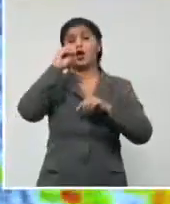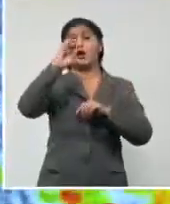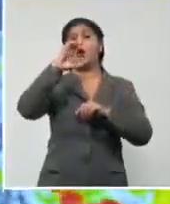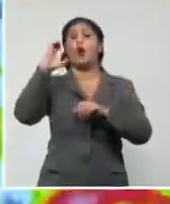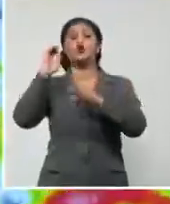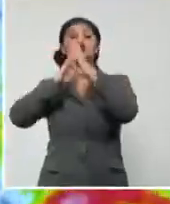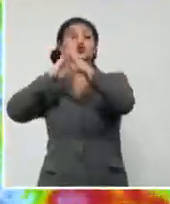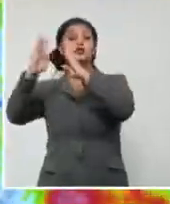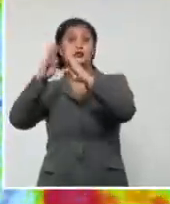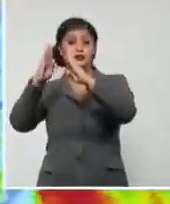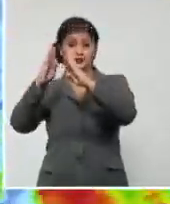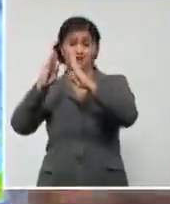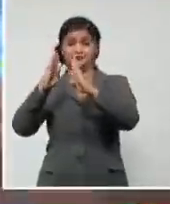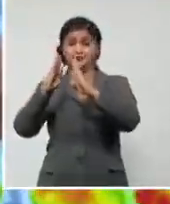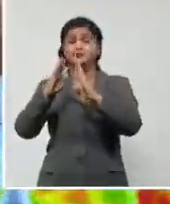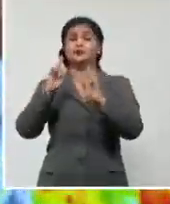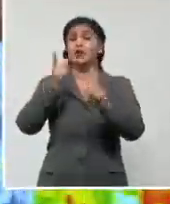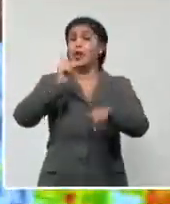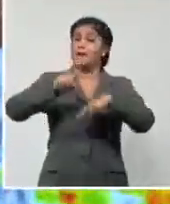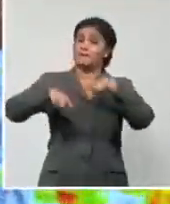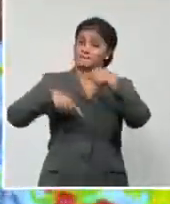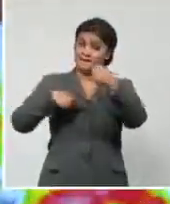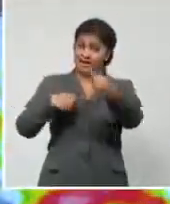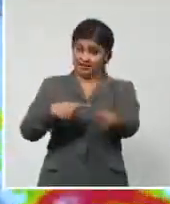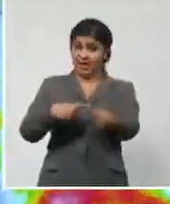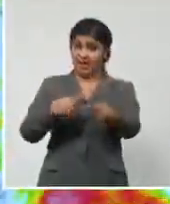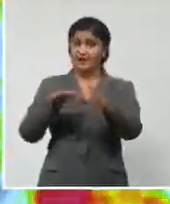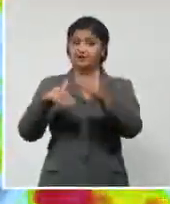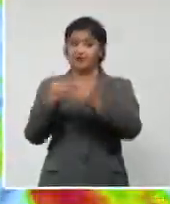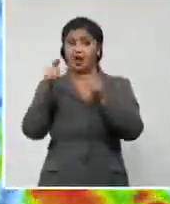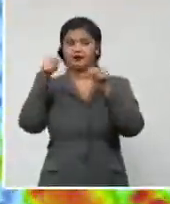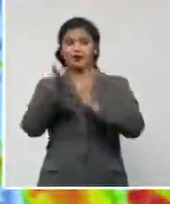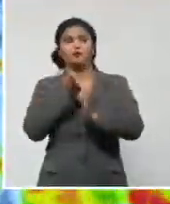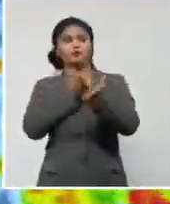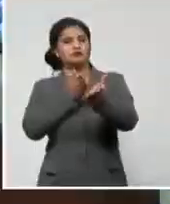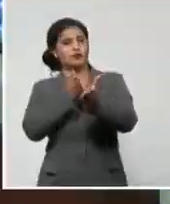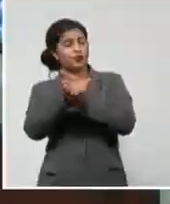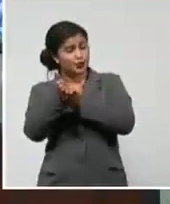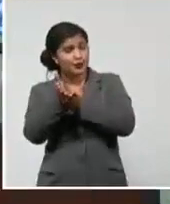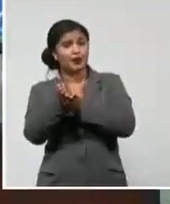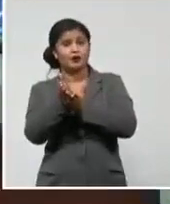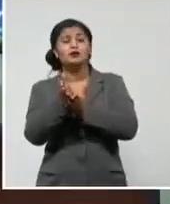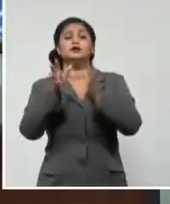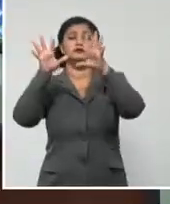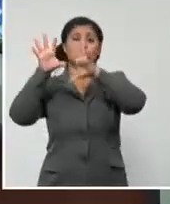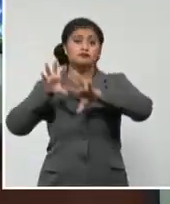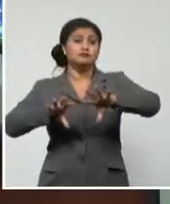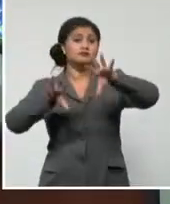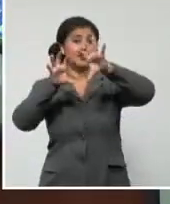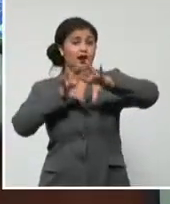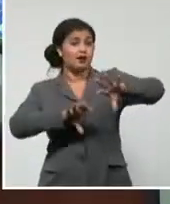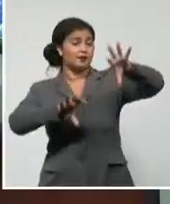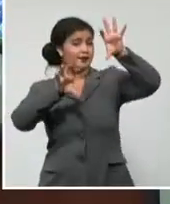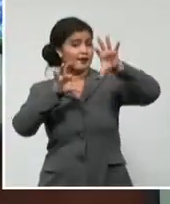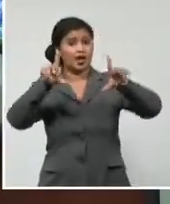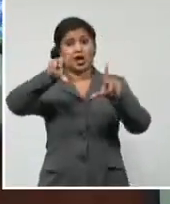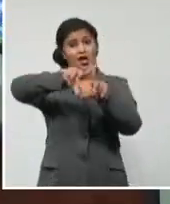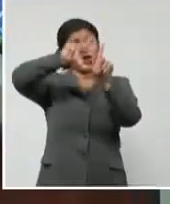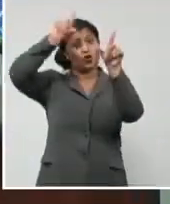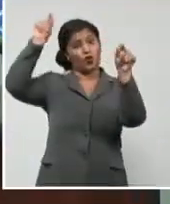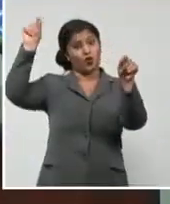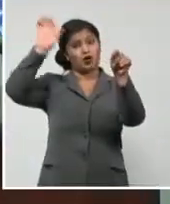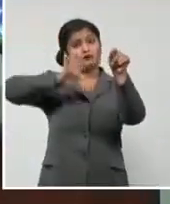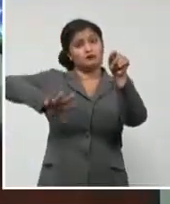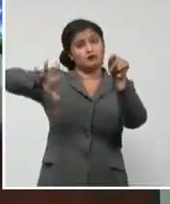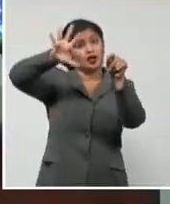48 horas a medida que el sistema se mueva con un rumbo próximo al nordeste, pues comenzarán a influir en gran parte del país, por lo que se debe